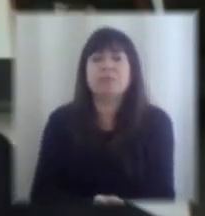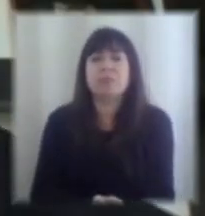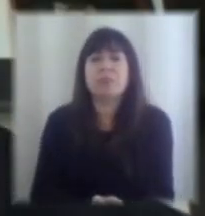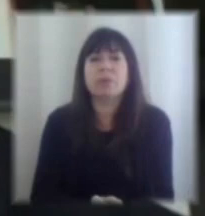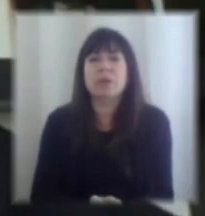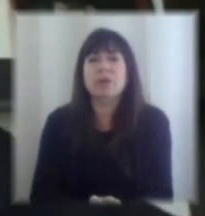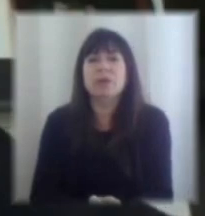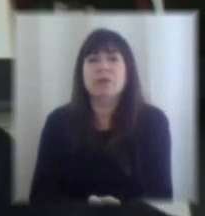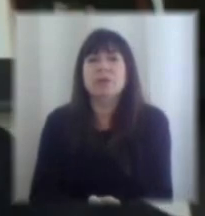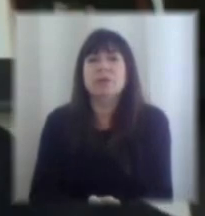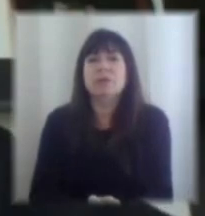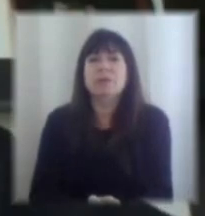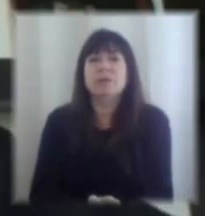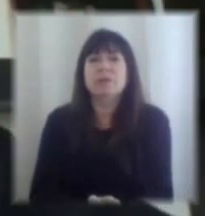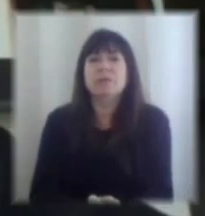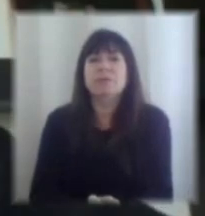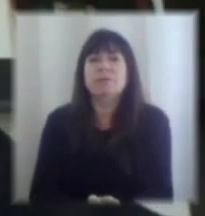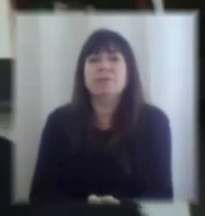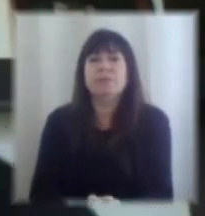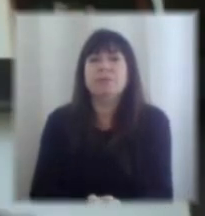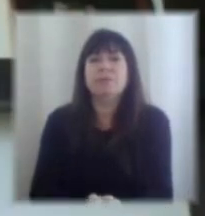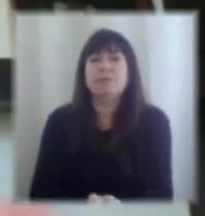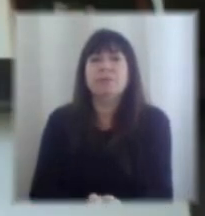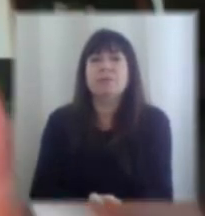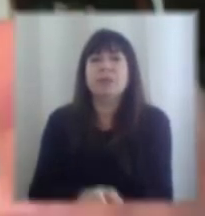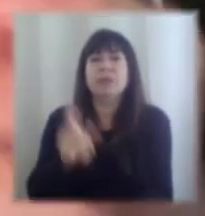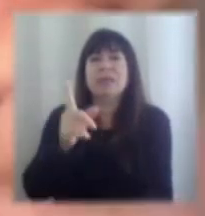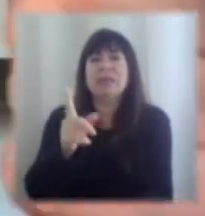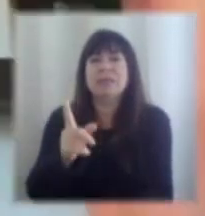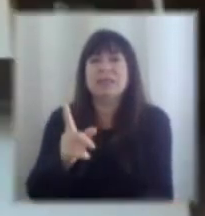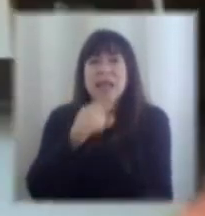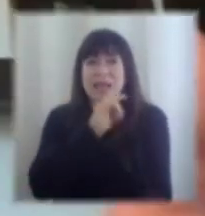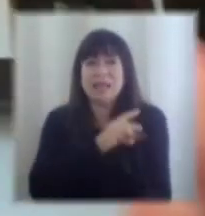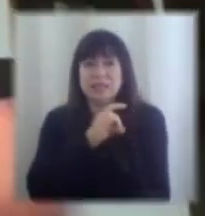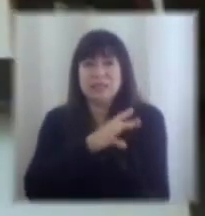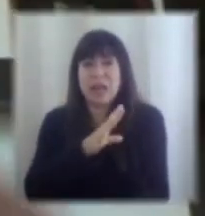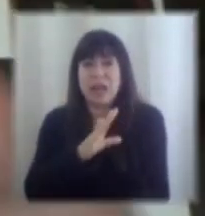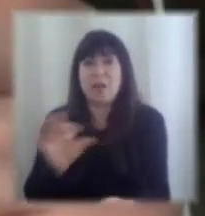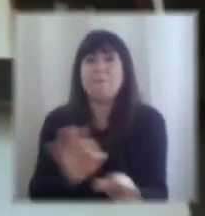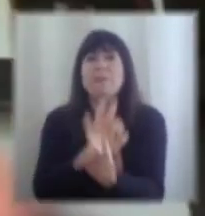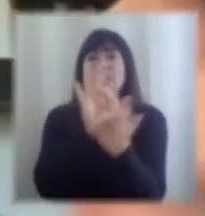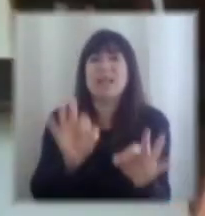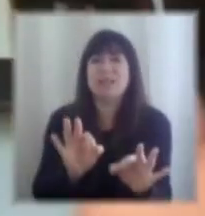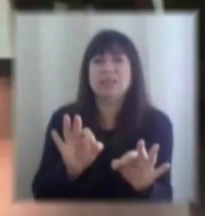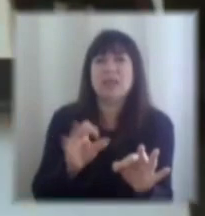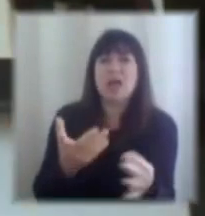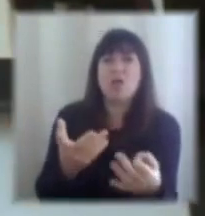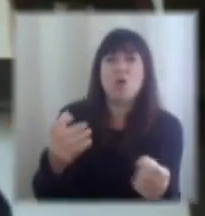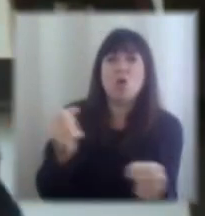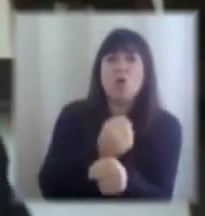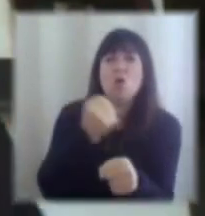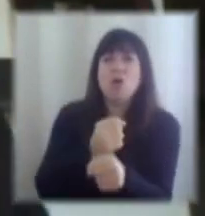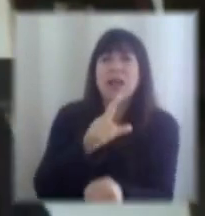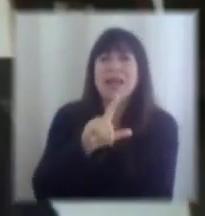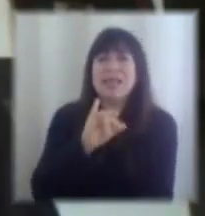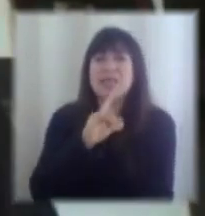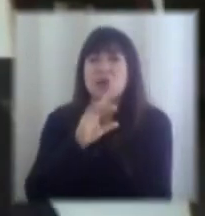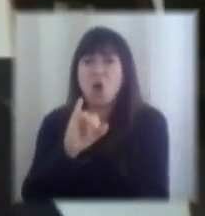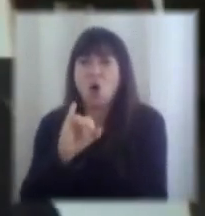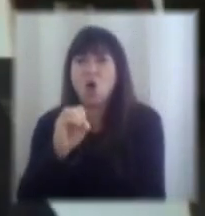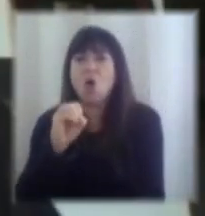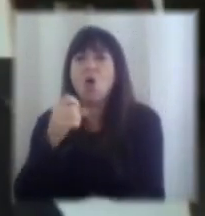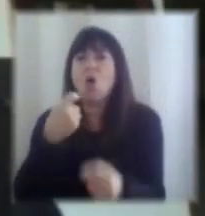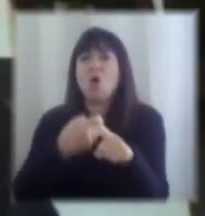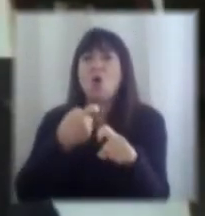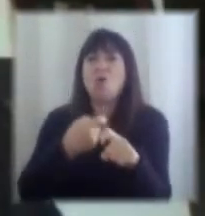ocurre en el caso chileno digamos que se ha especializado mucho en producir litio, cobre y quizás los paneles